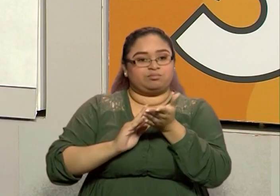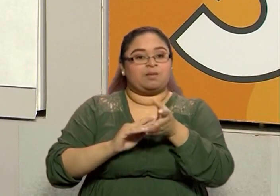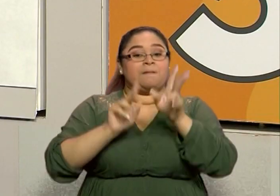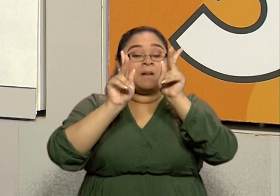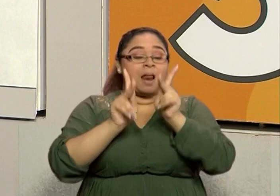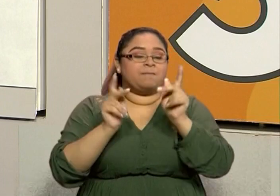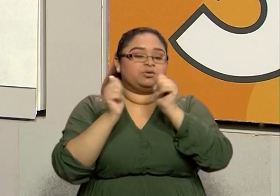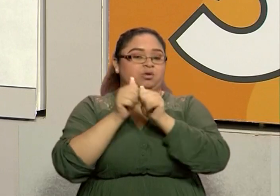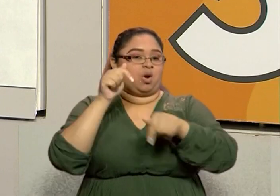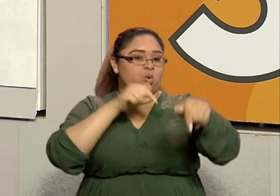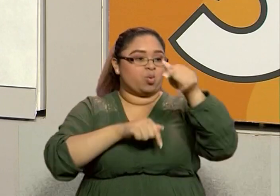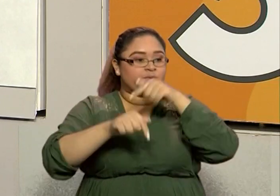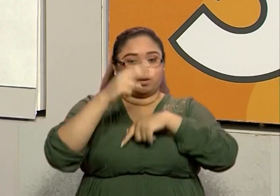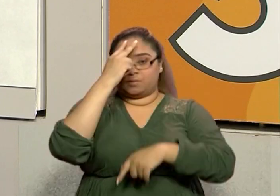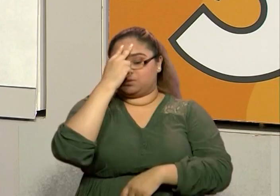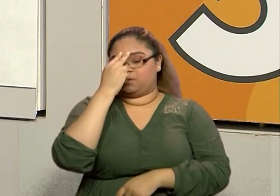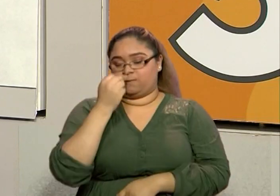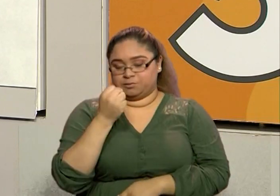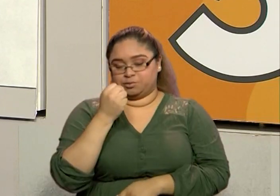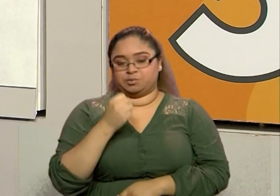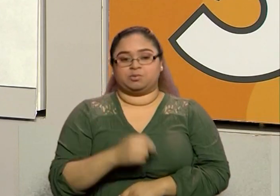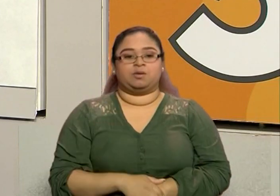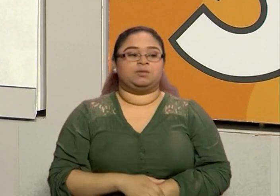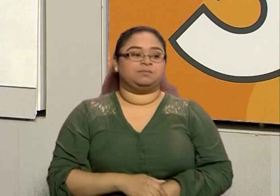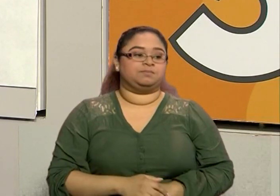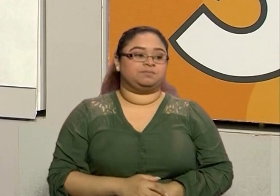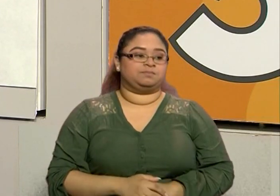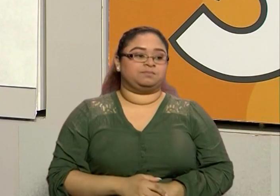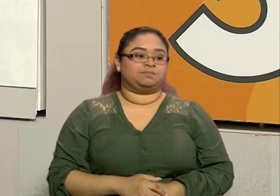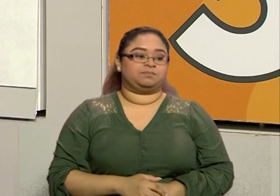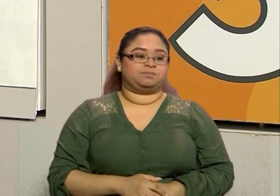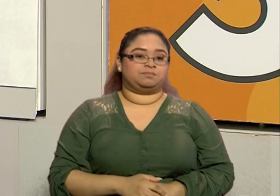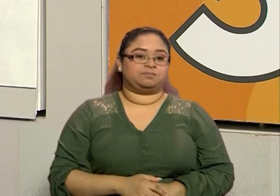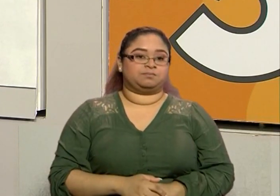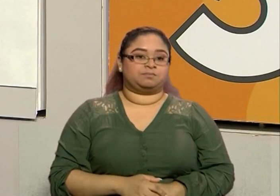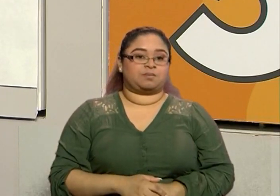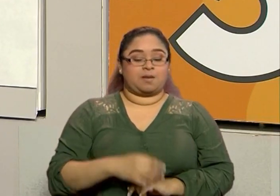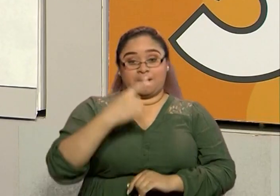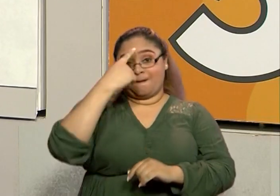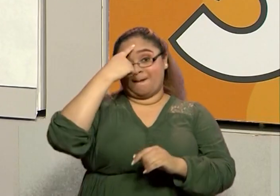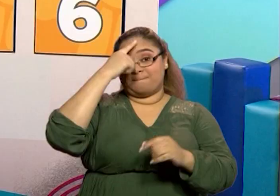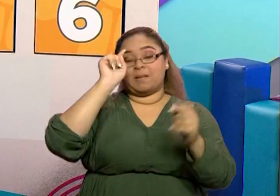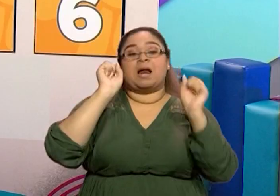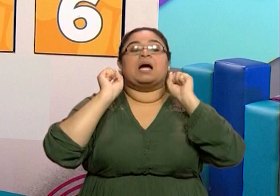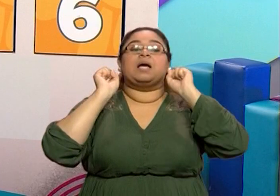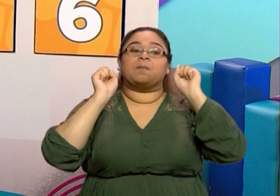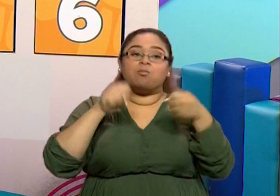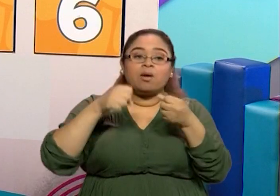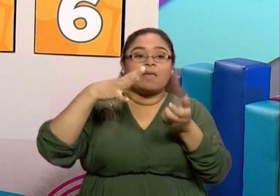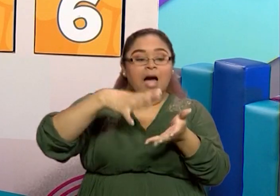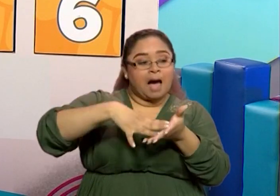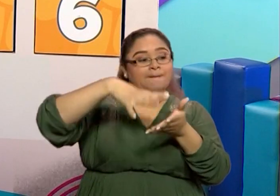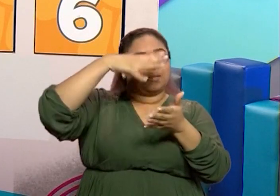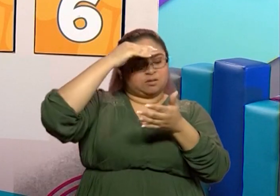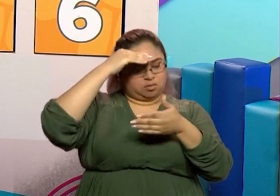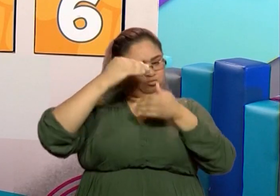discapacidad visual puede hacerlo a través del sistema braille para que él pueda ir aumentando lo que